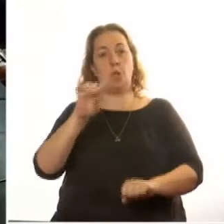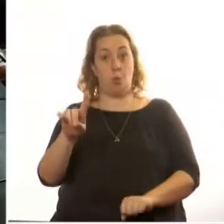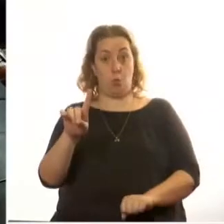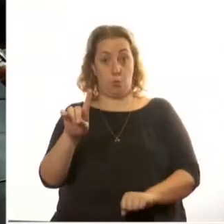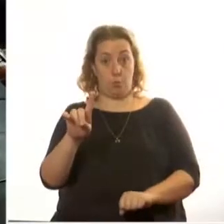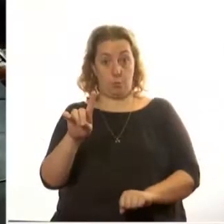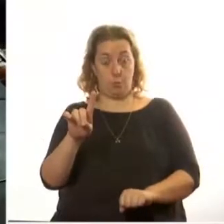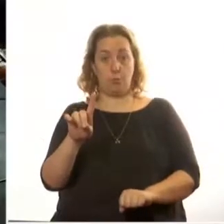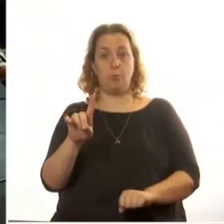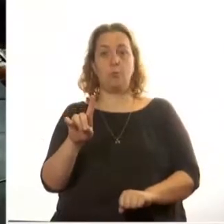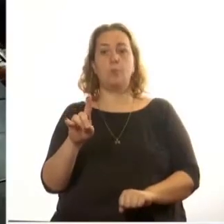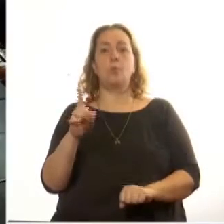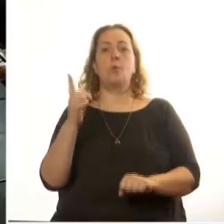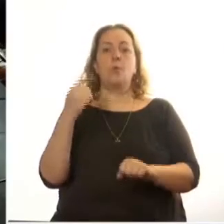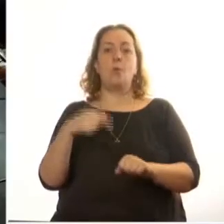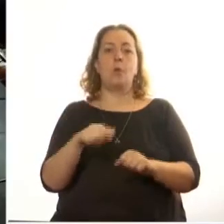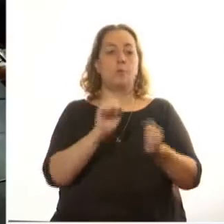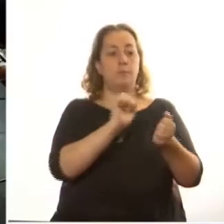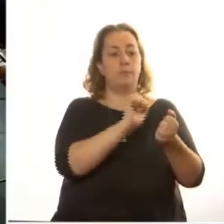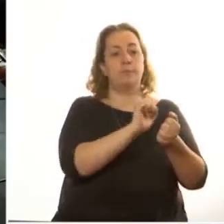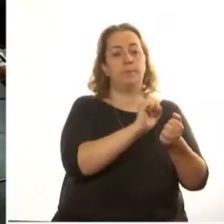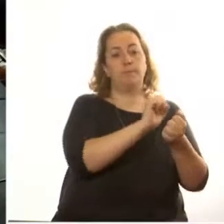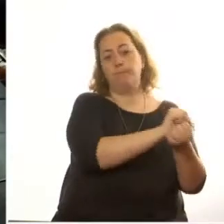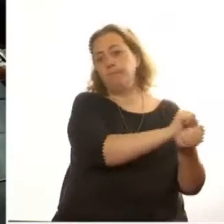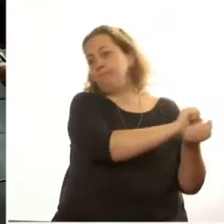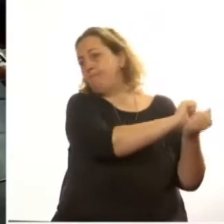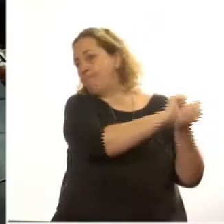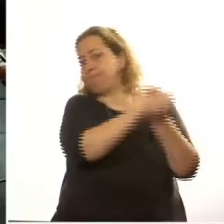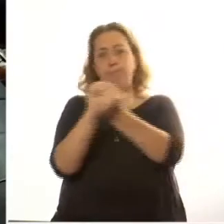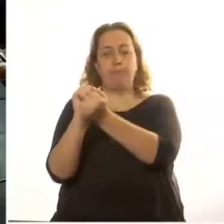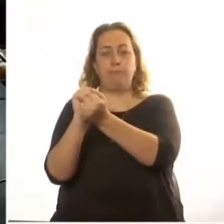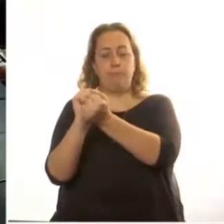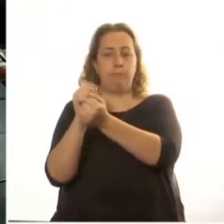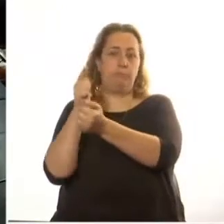lo conducían a su asesinato.